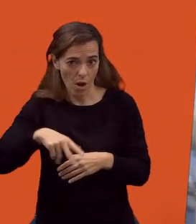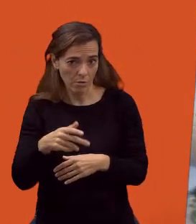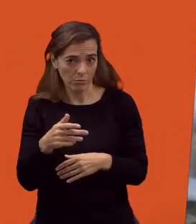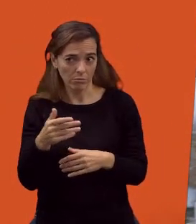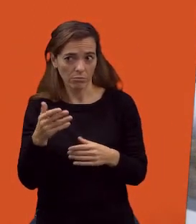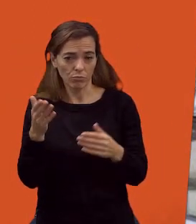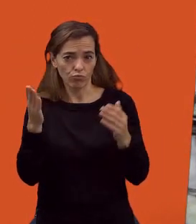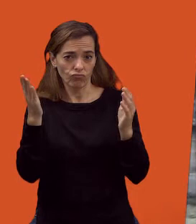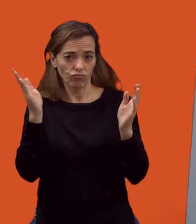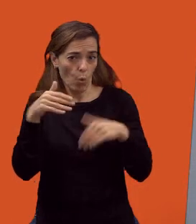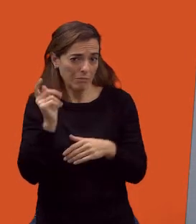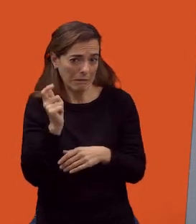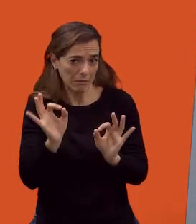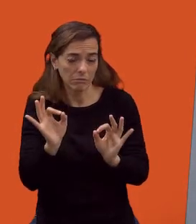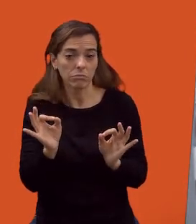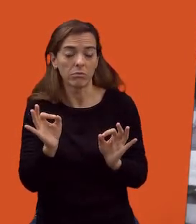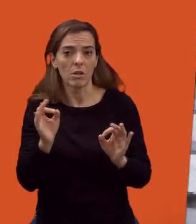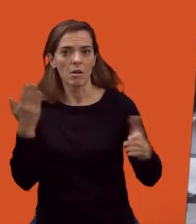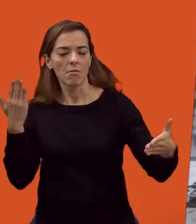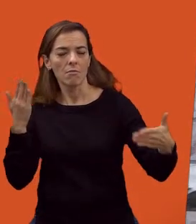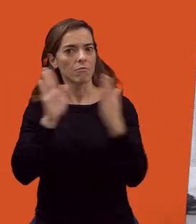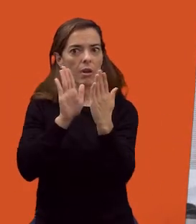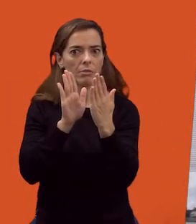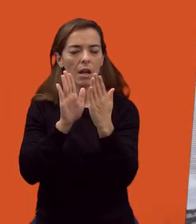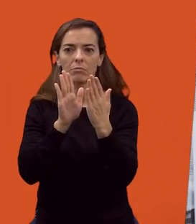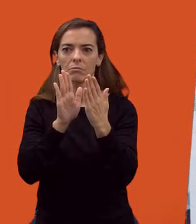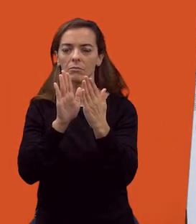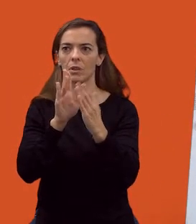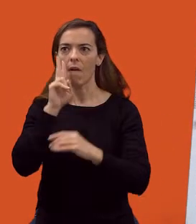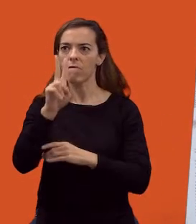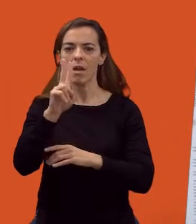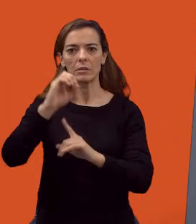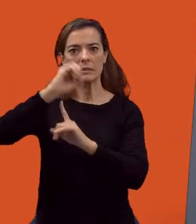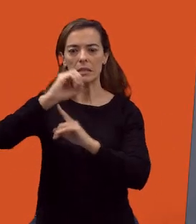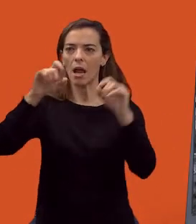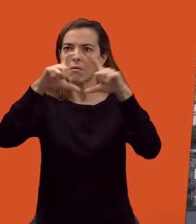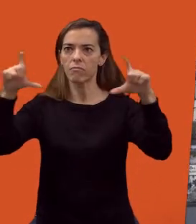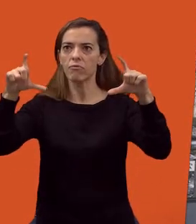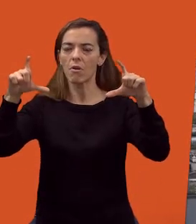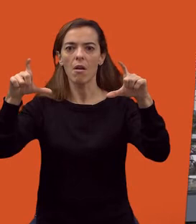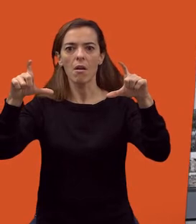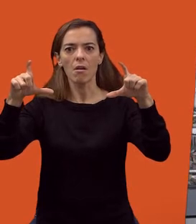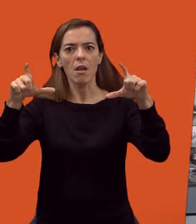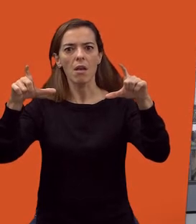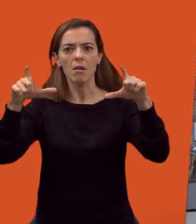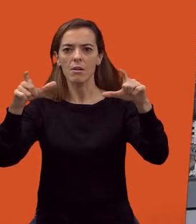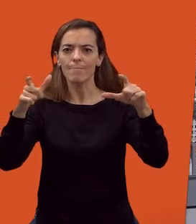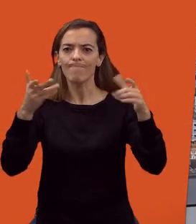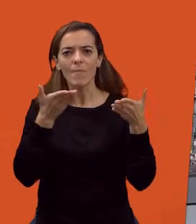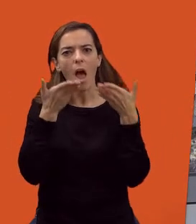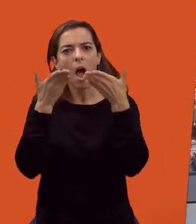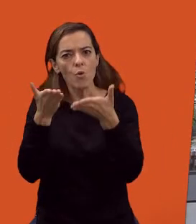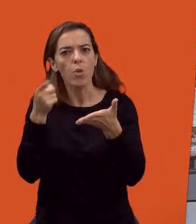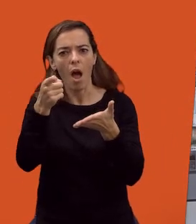y enfrentarse a ellos ante esa señal ética que te incita a hacer una reflexión